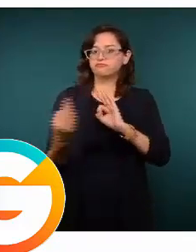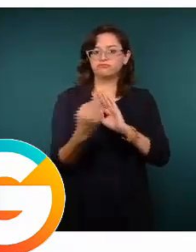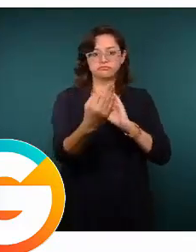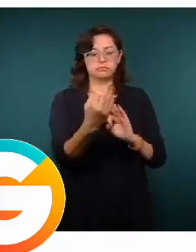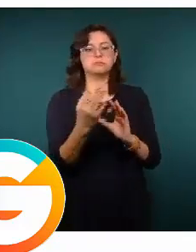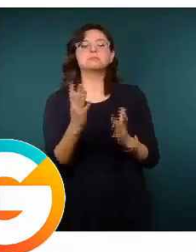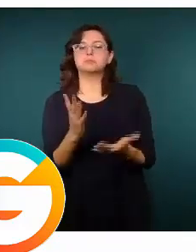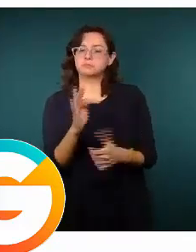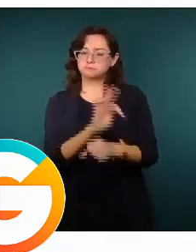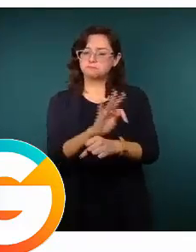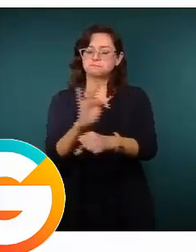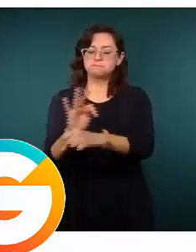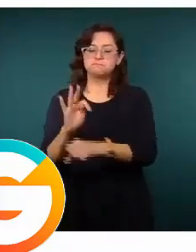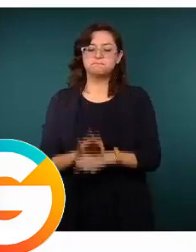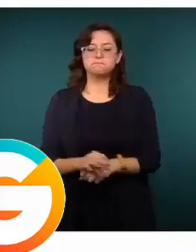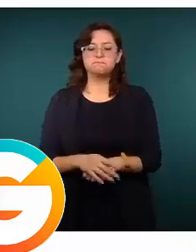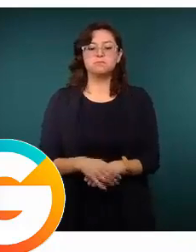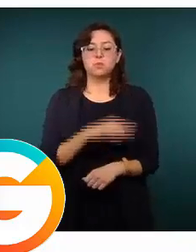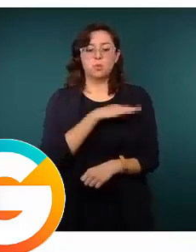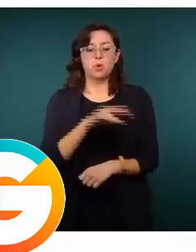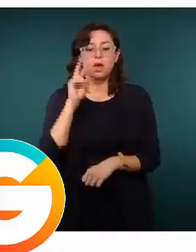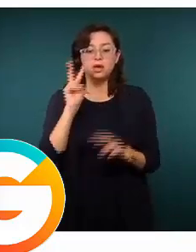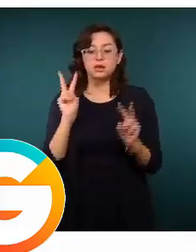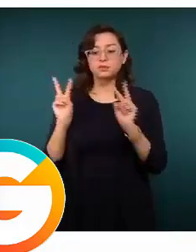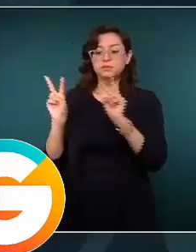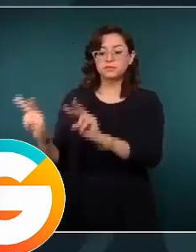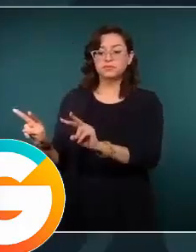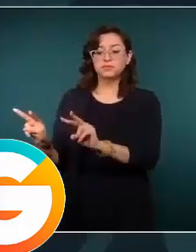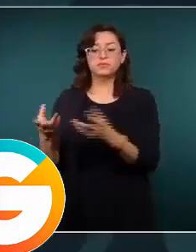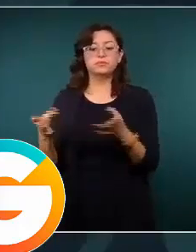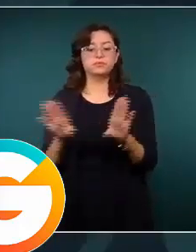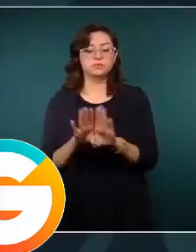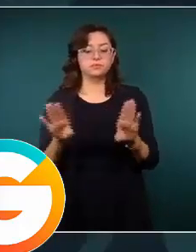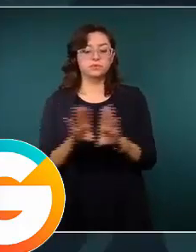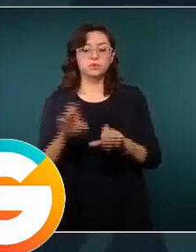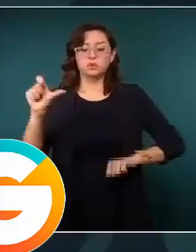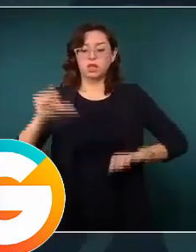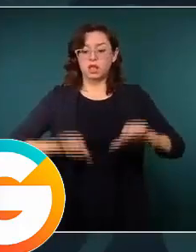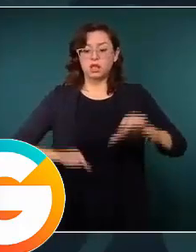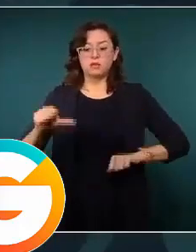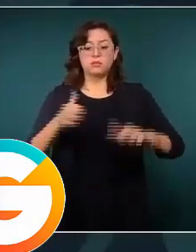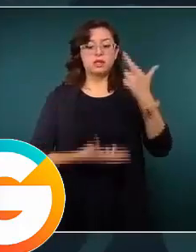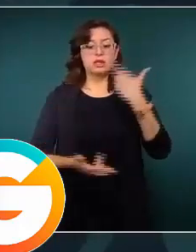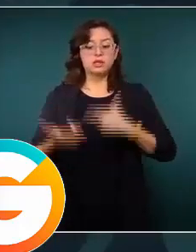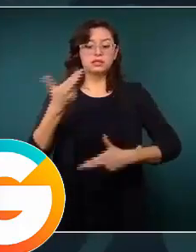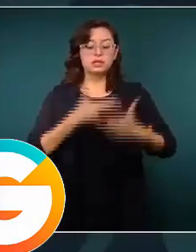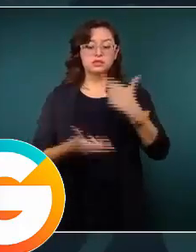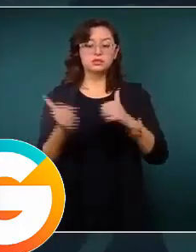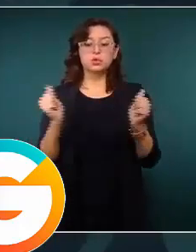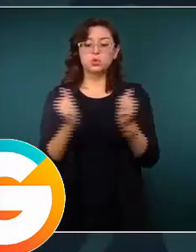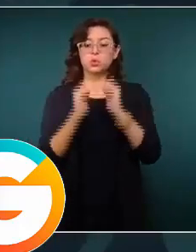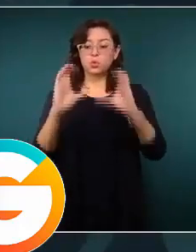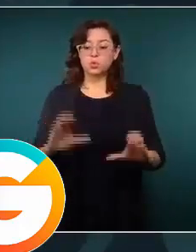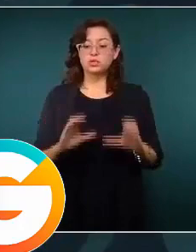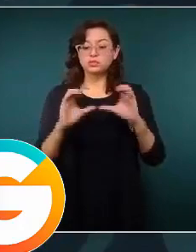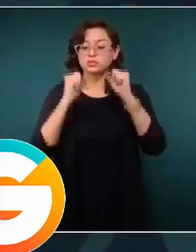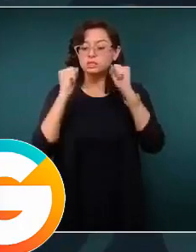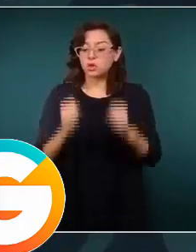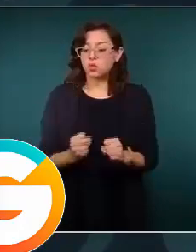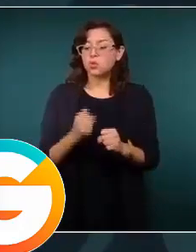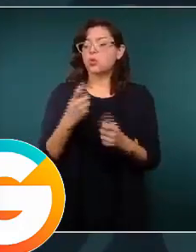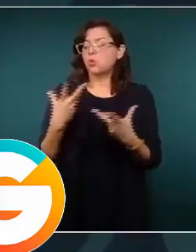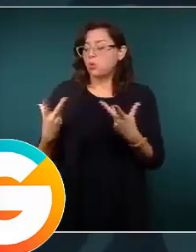Y en esta última lámina presentamos un plan de regreso seguro que se ha elaborado de manera conjunta con la Ciudad de México